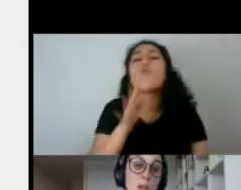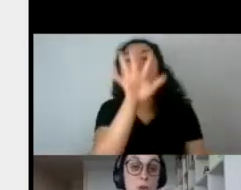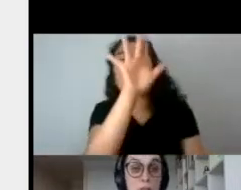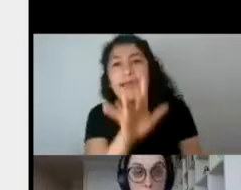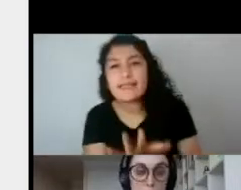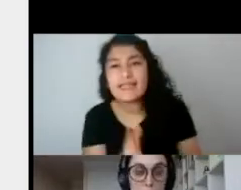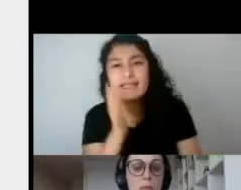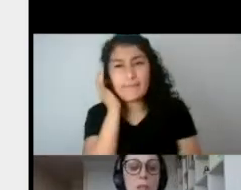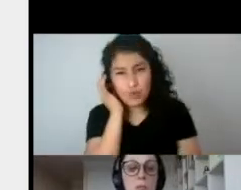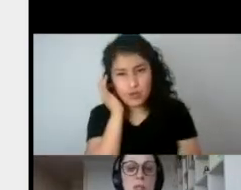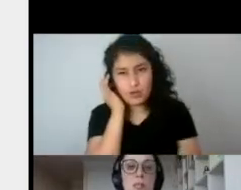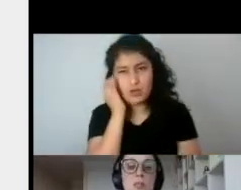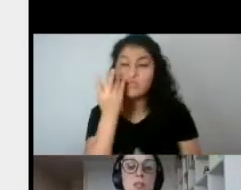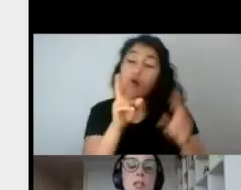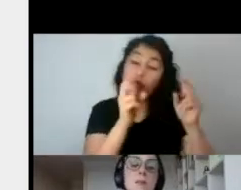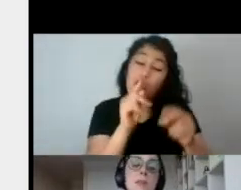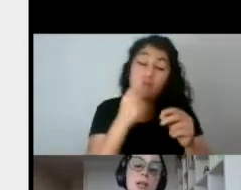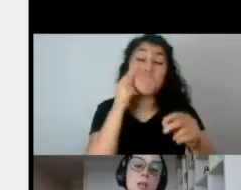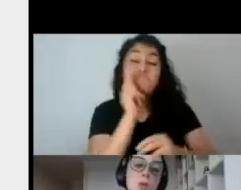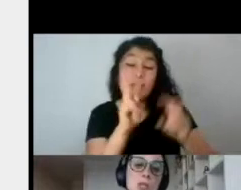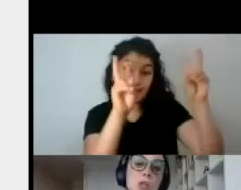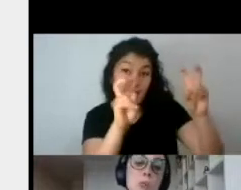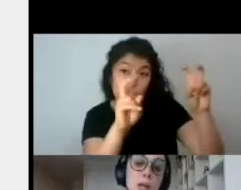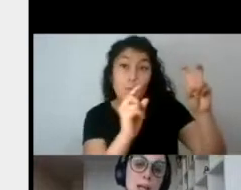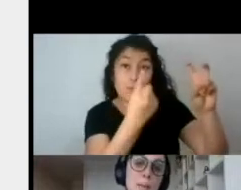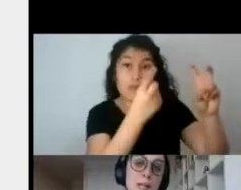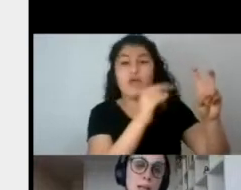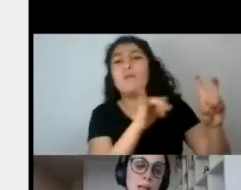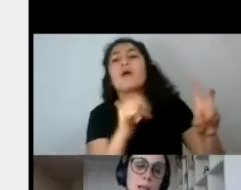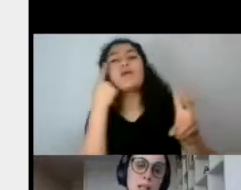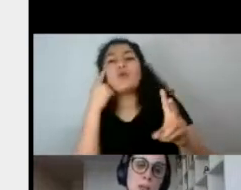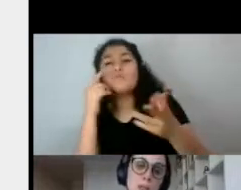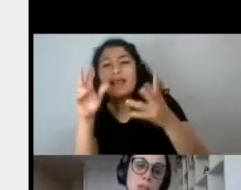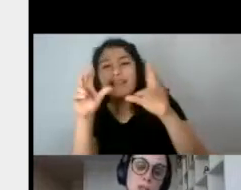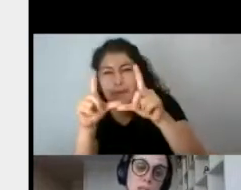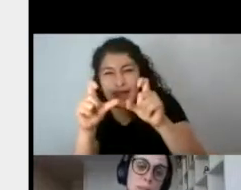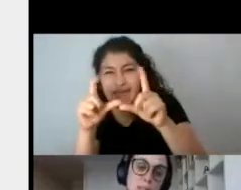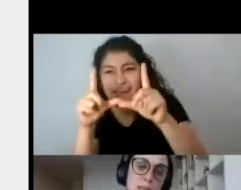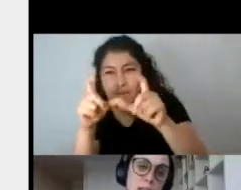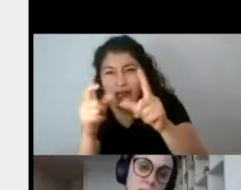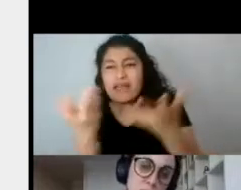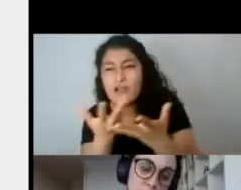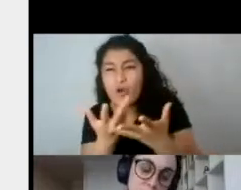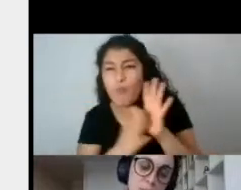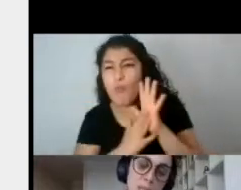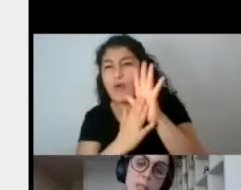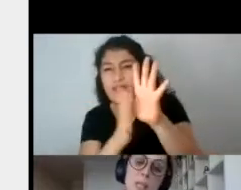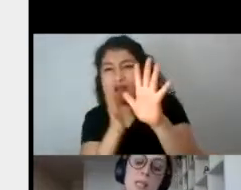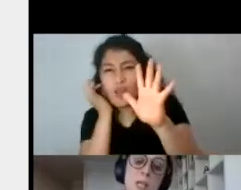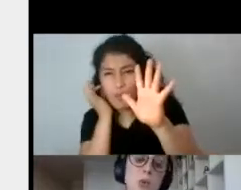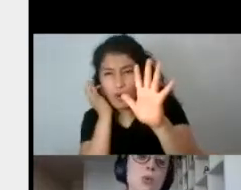ya no los títulos como veíamos antes, sino que a reconocer cómo en las imágenes, en las ilustraciones que aparecen en estas novelas,